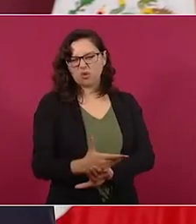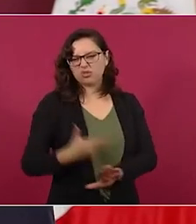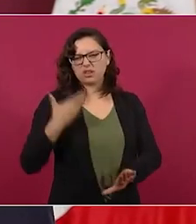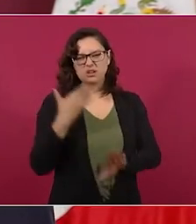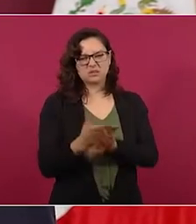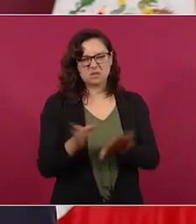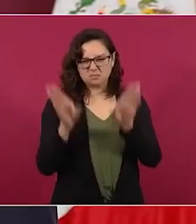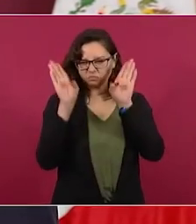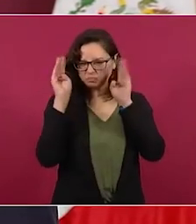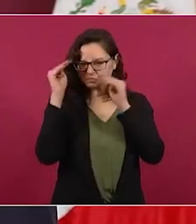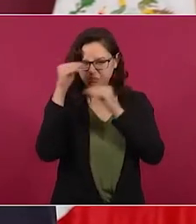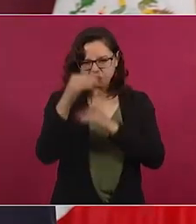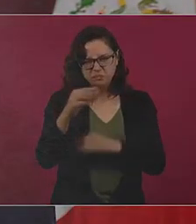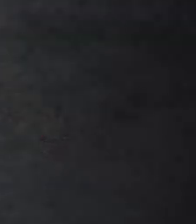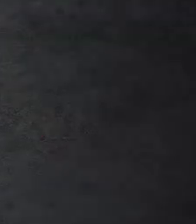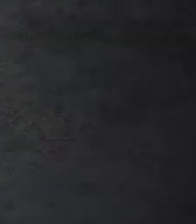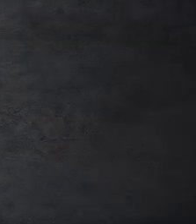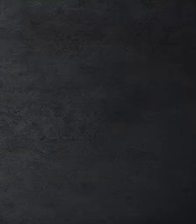retrógrada.